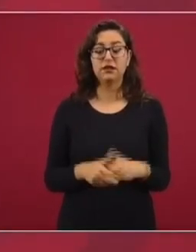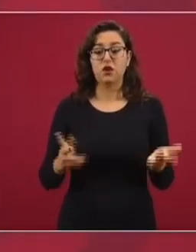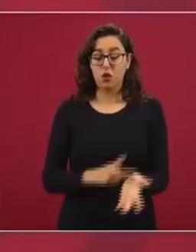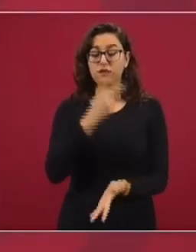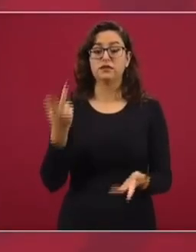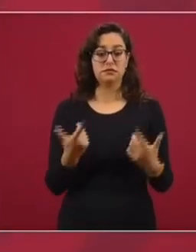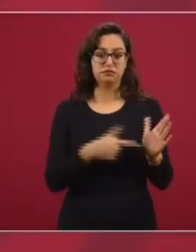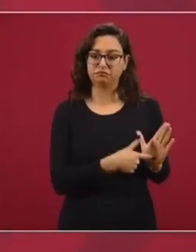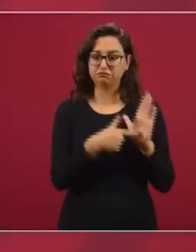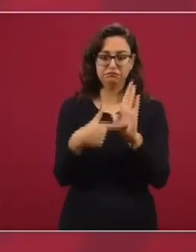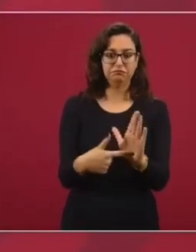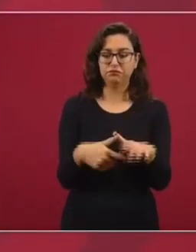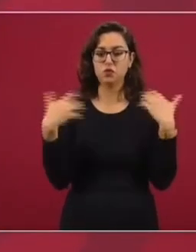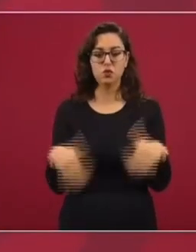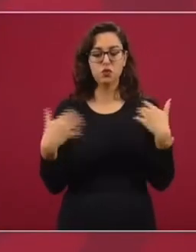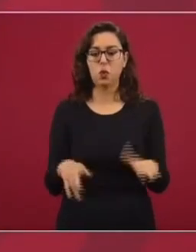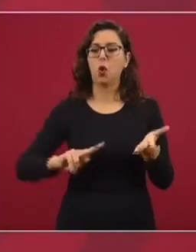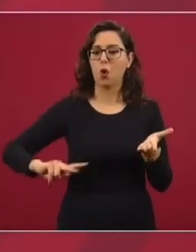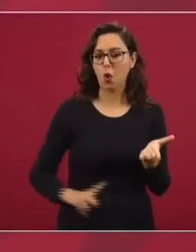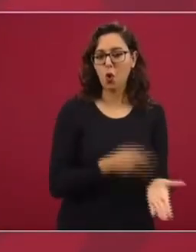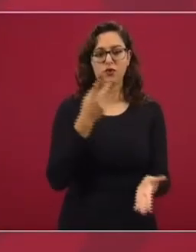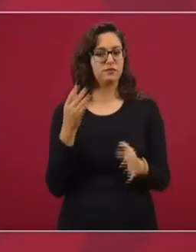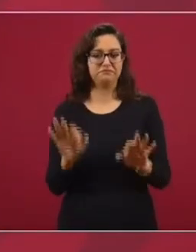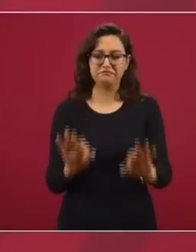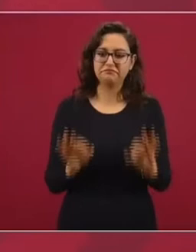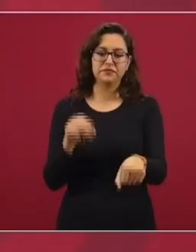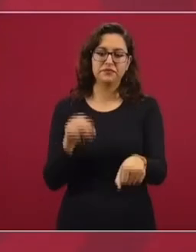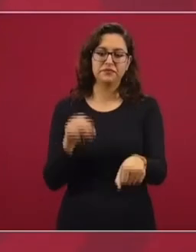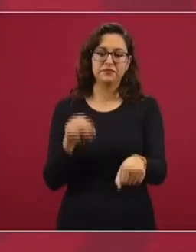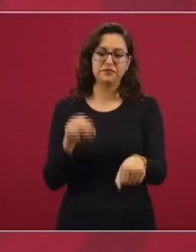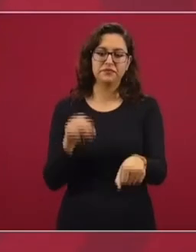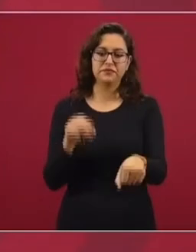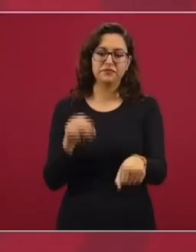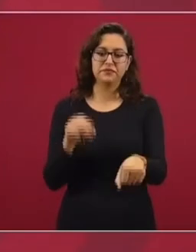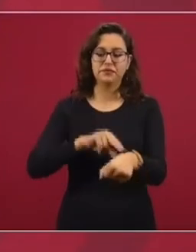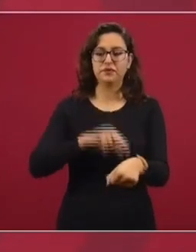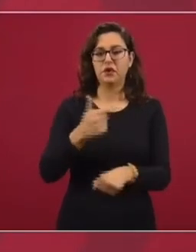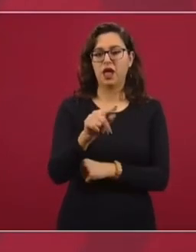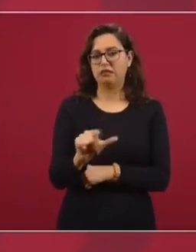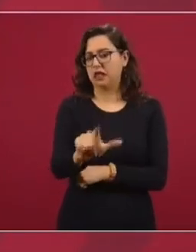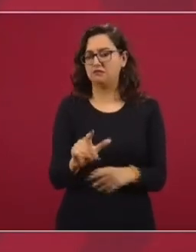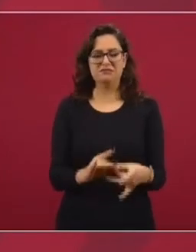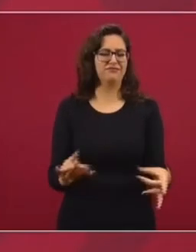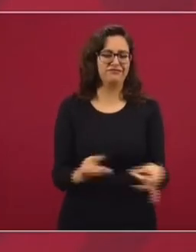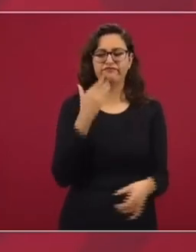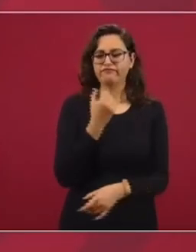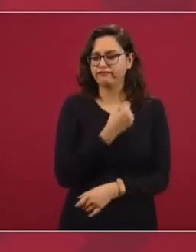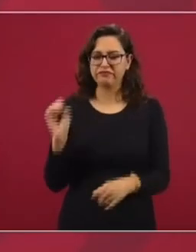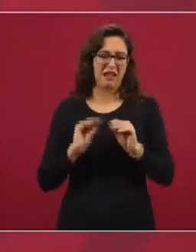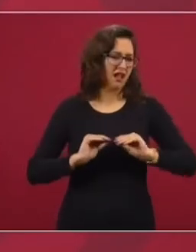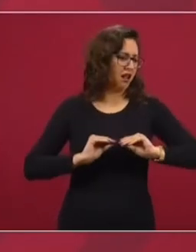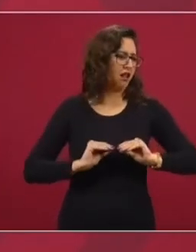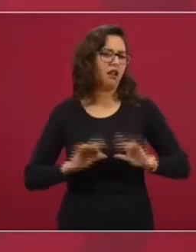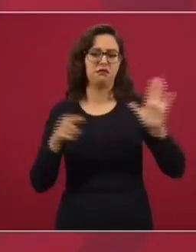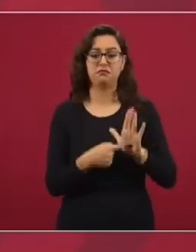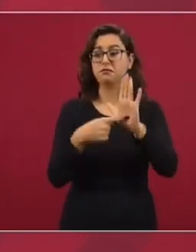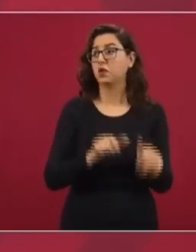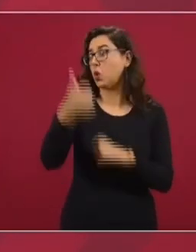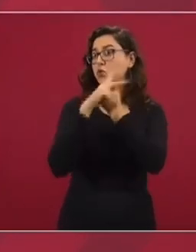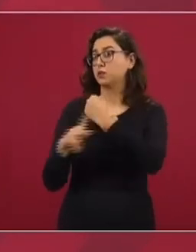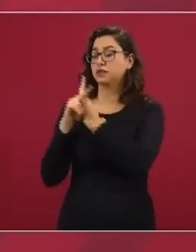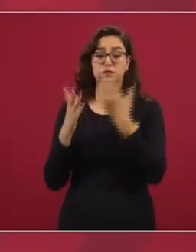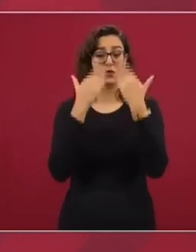manifiesto una vez más, una exposición brillante, espléndida del doctor Hugo López-Gatell. Eso no lo tienen en otros países,